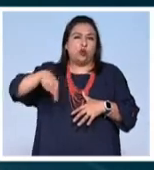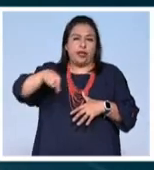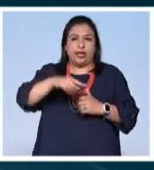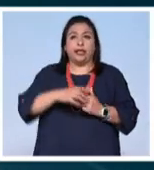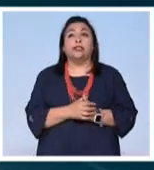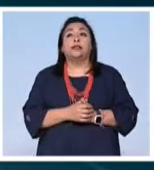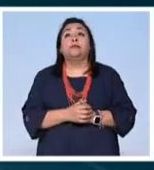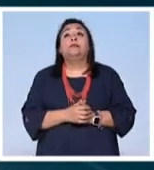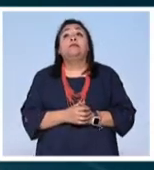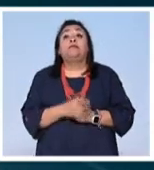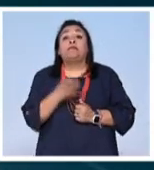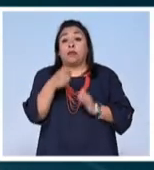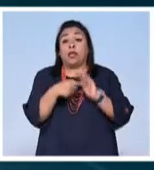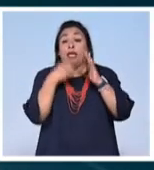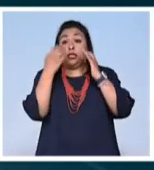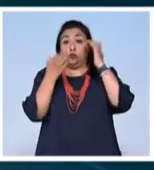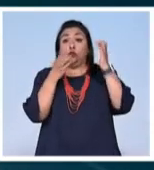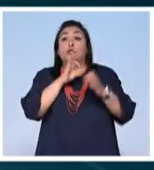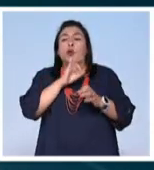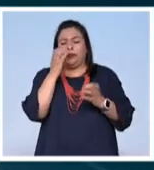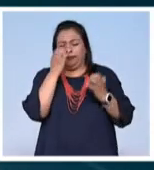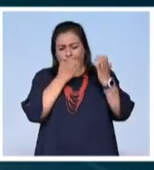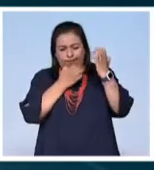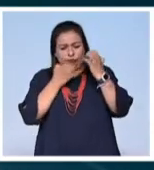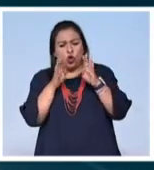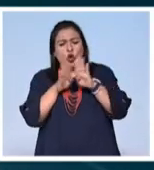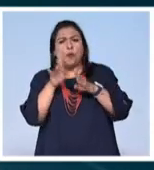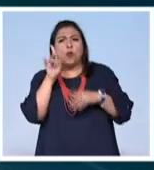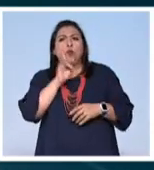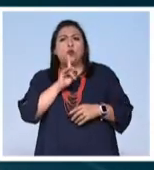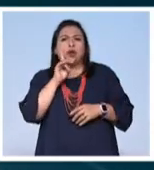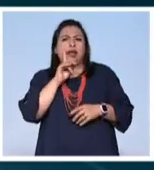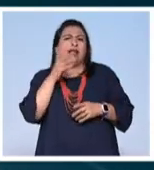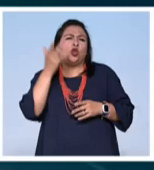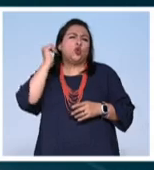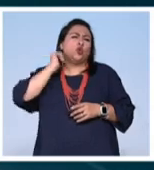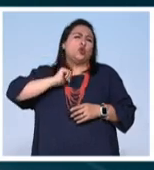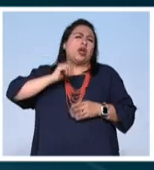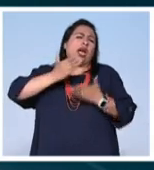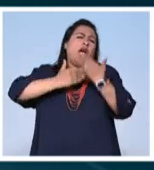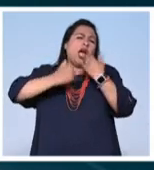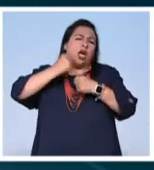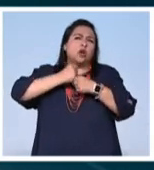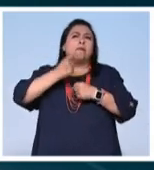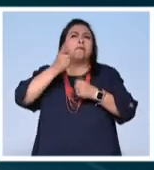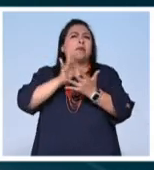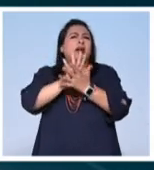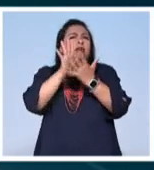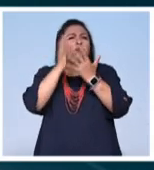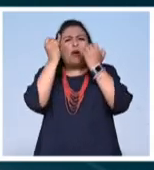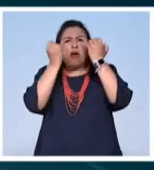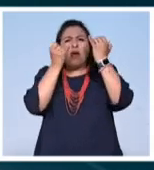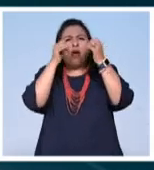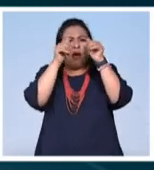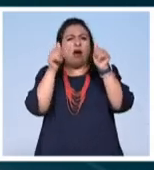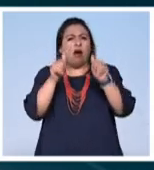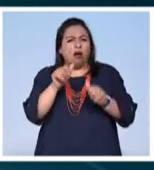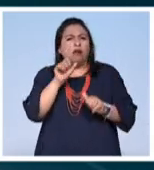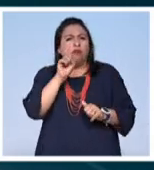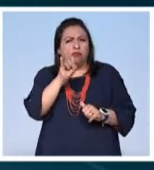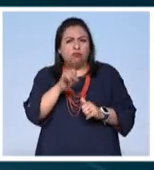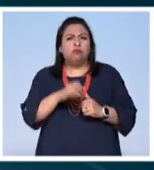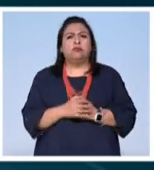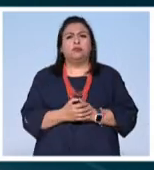es una muestra que permite analizar cómo las mujeres desde la prehistoria han participado en la creatividad artística